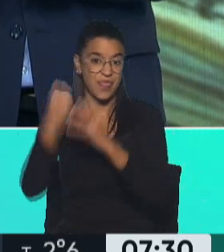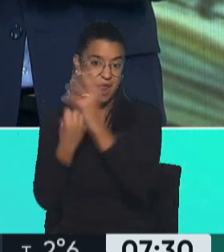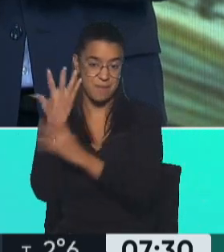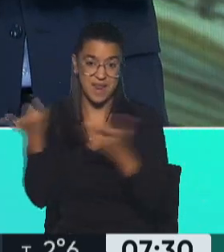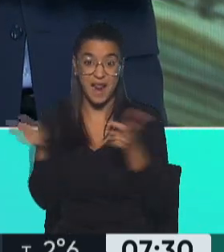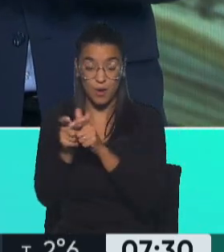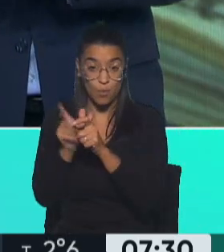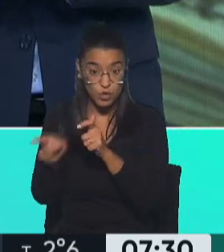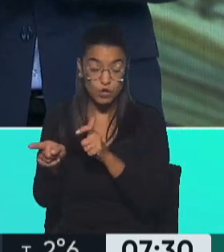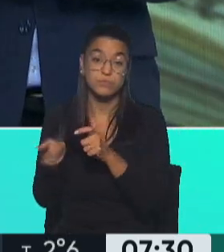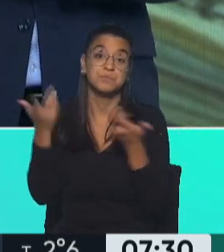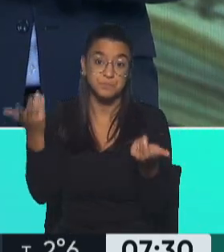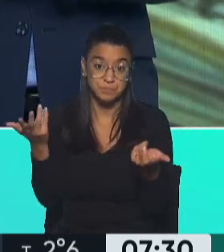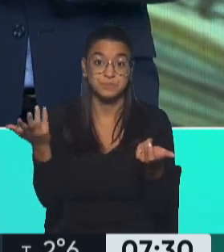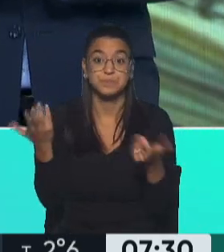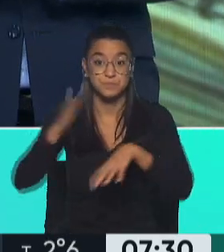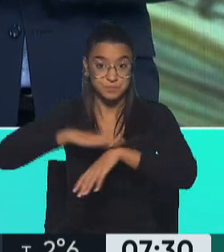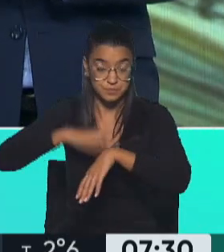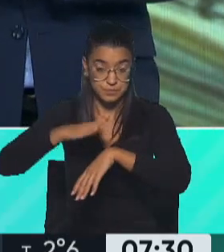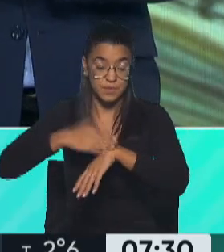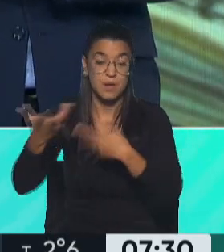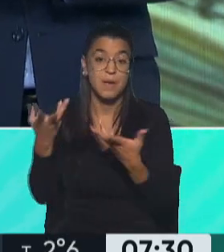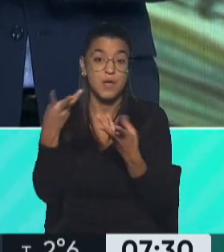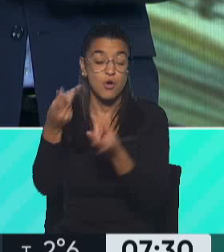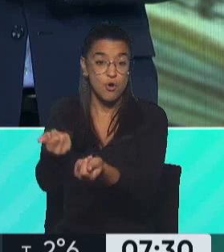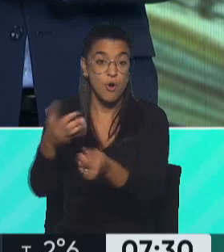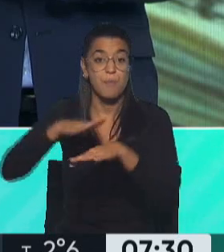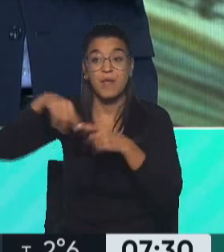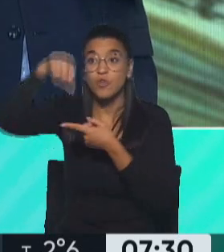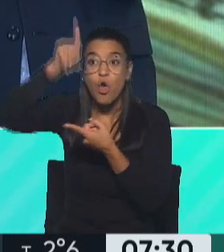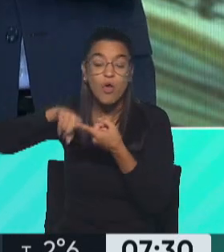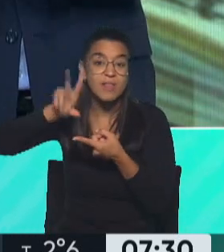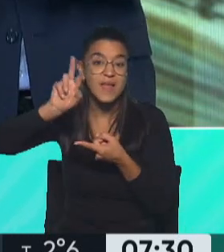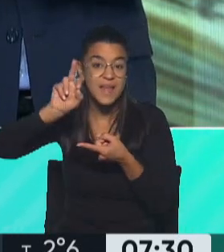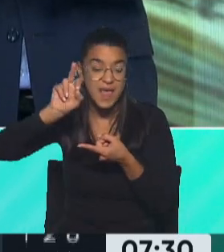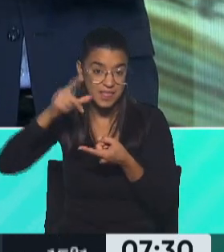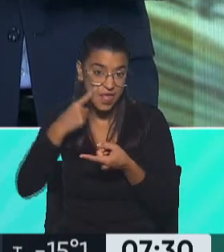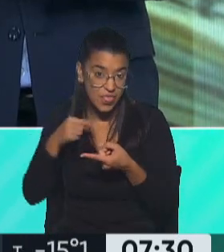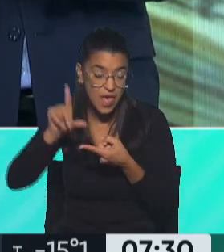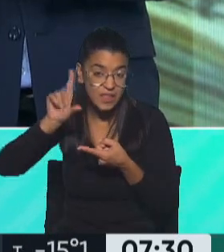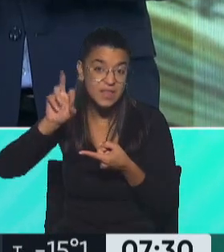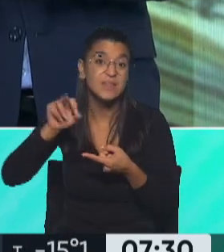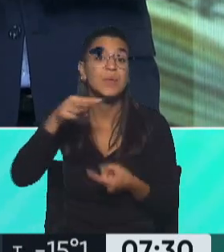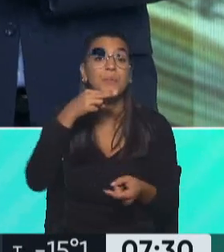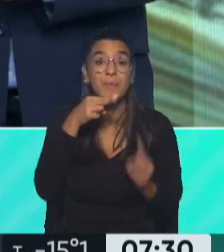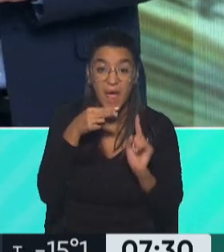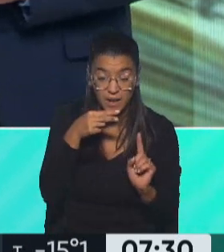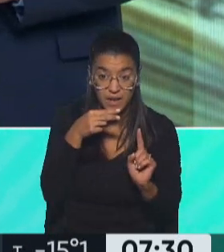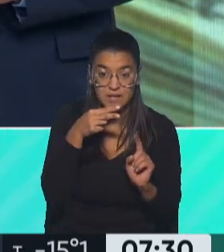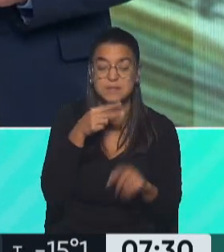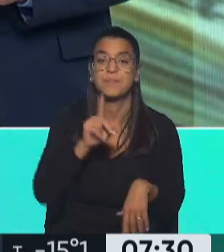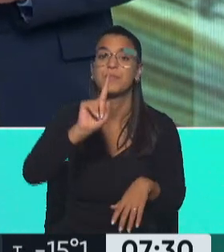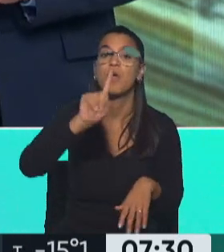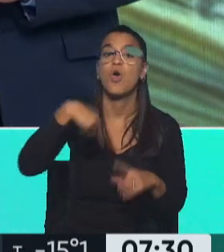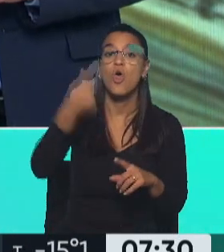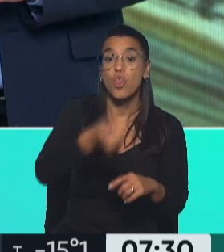de manera tal que hubiera tiempo para operar durante toda la jornada del 30, que recordá que era viernes, y el